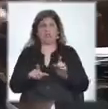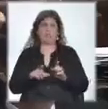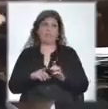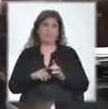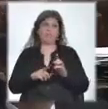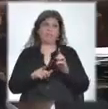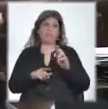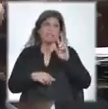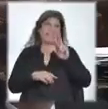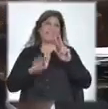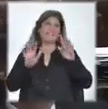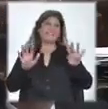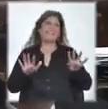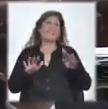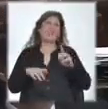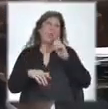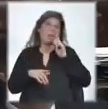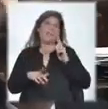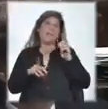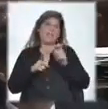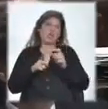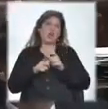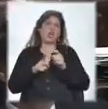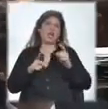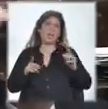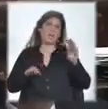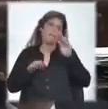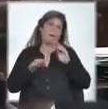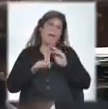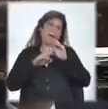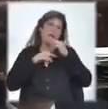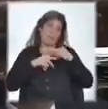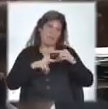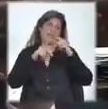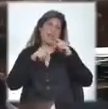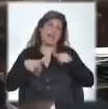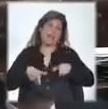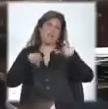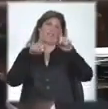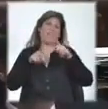39.000 dólares por día para mantener la vía de UPM. El contrato lo tengo acá.